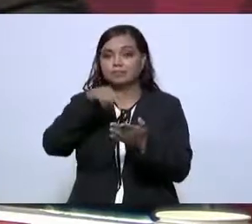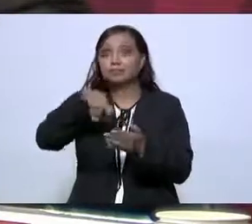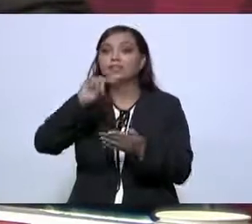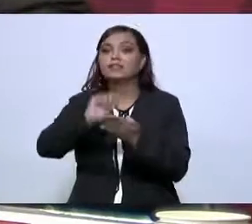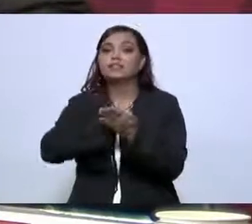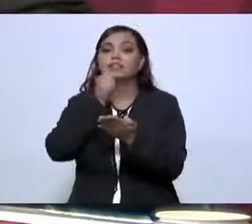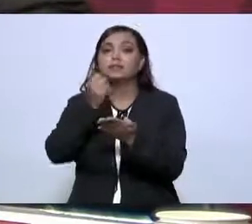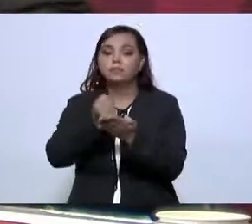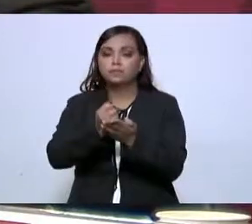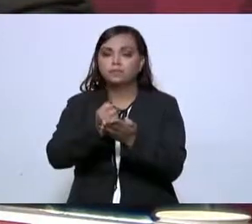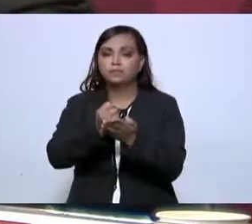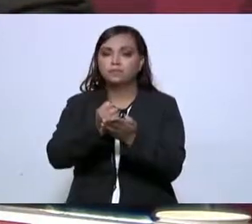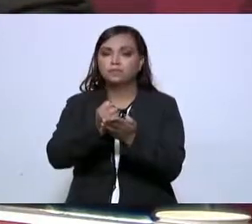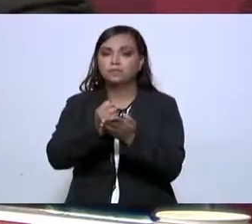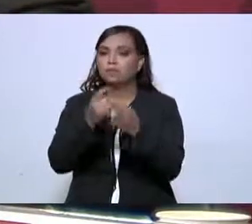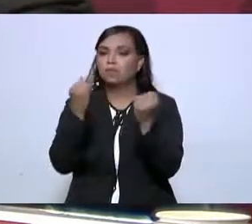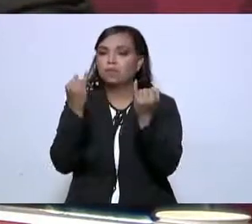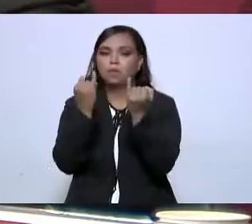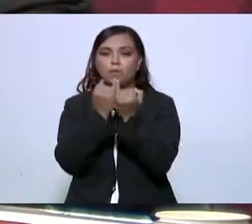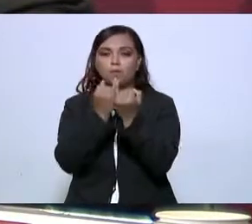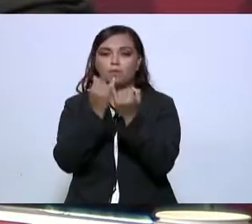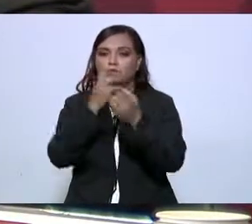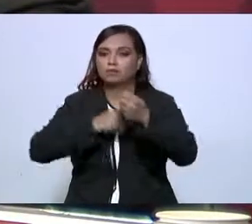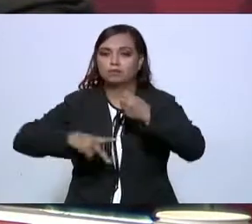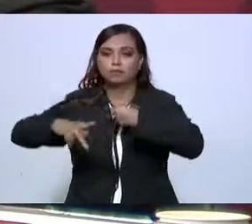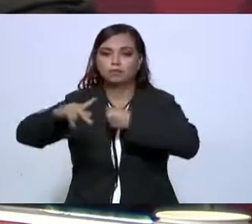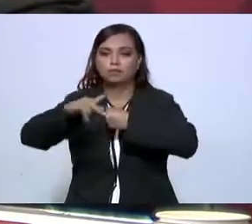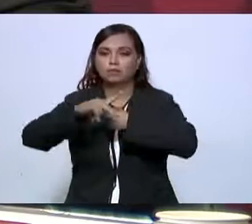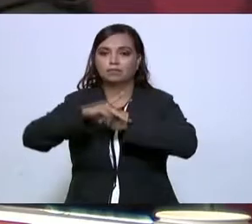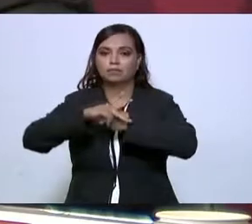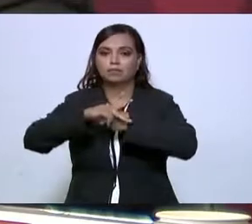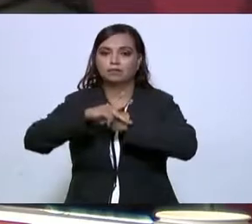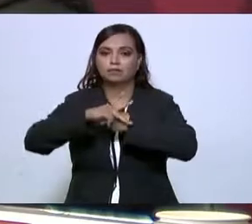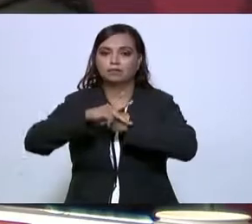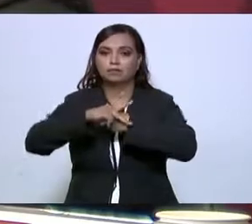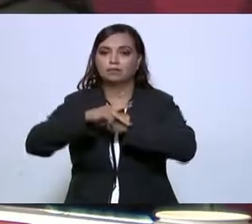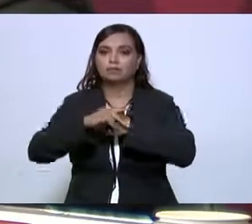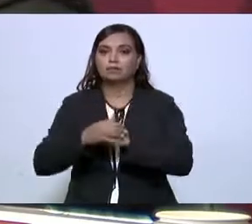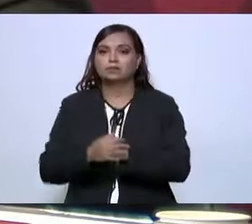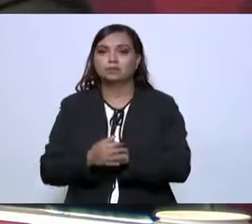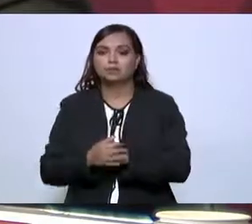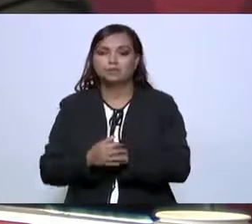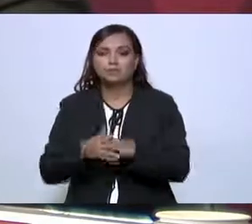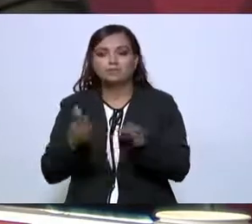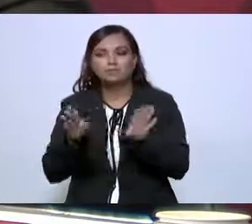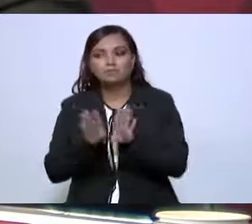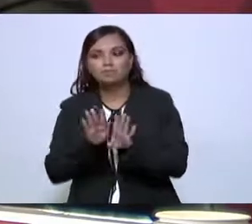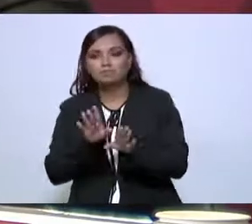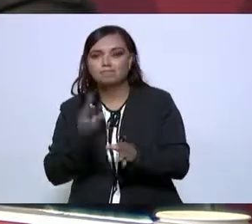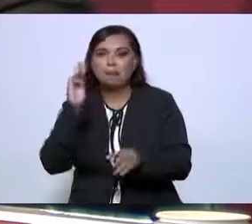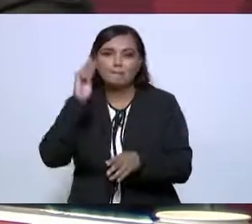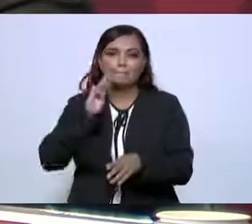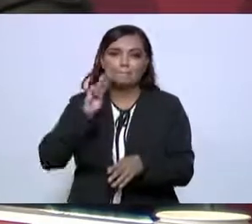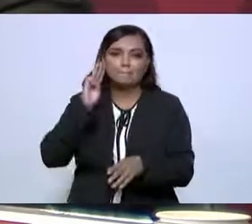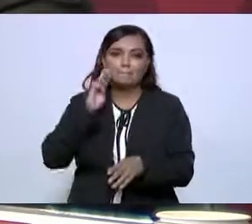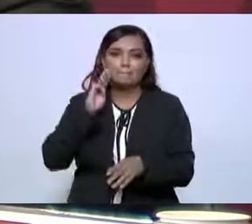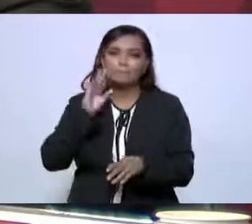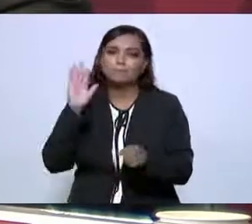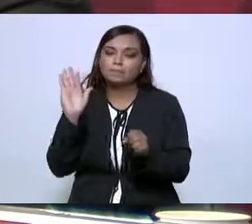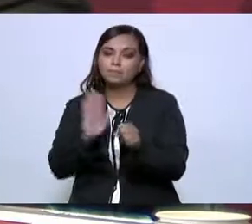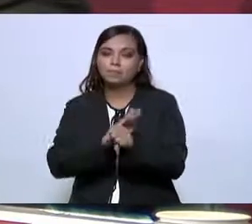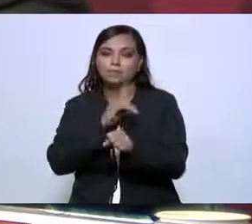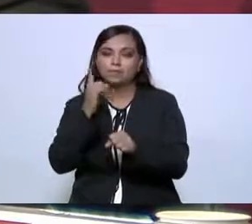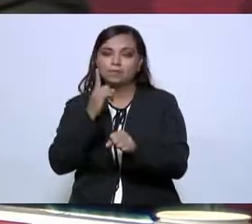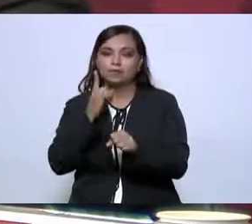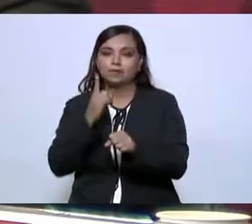Tamaulipas y al país le fue mal porque